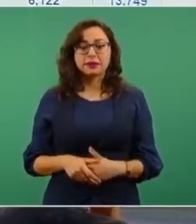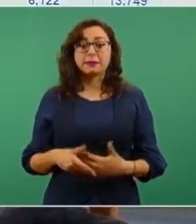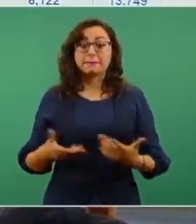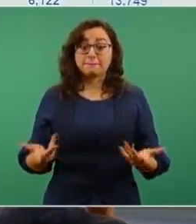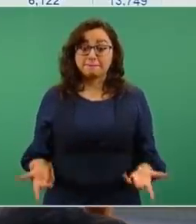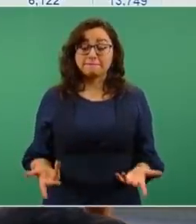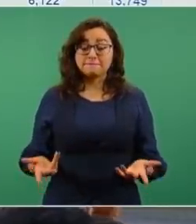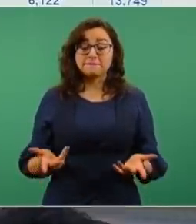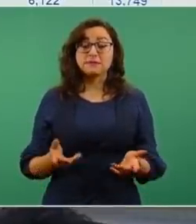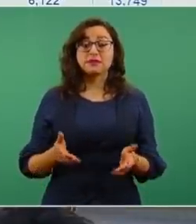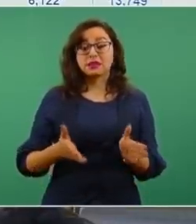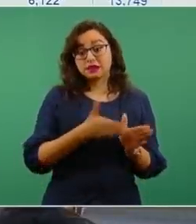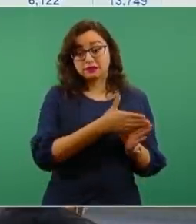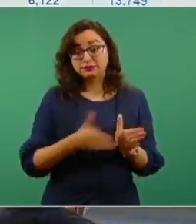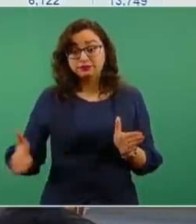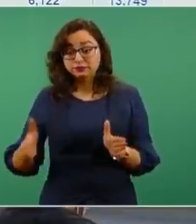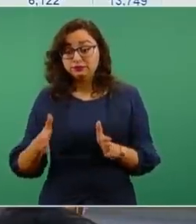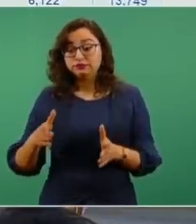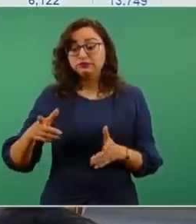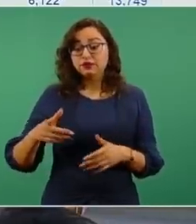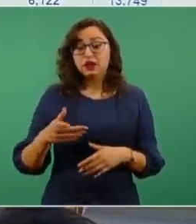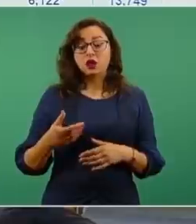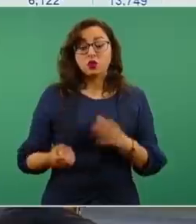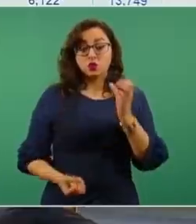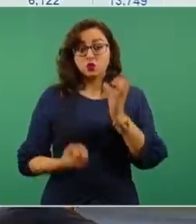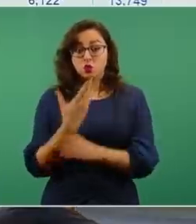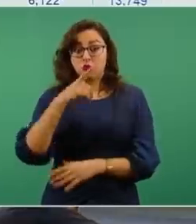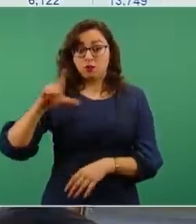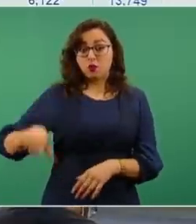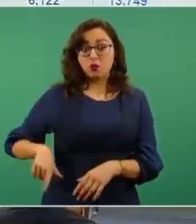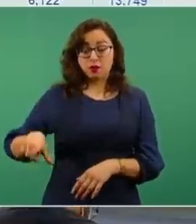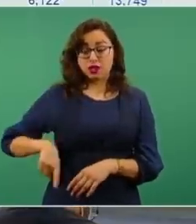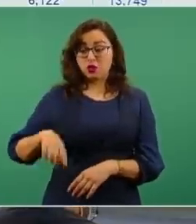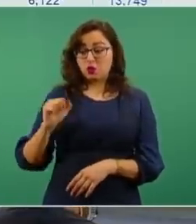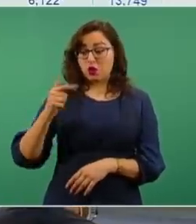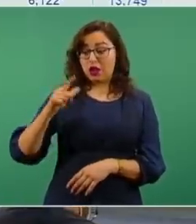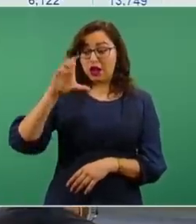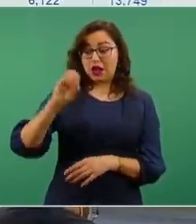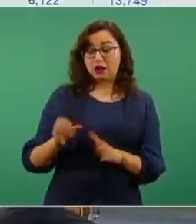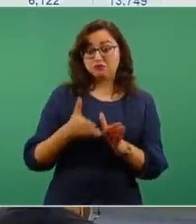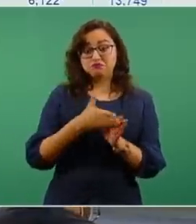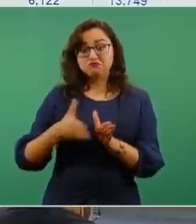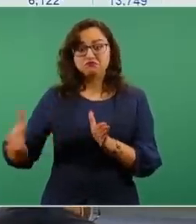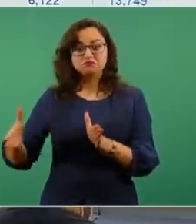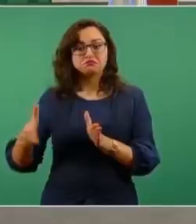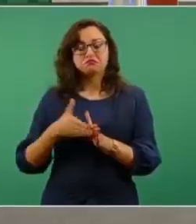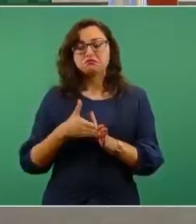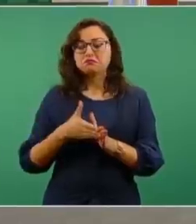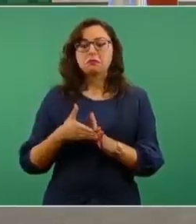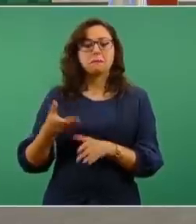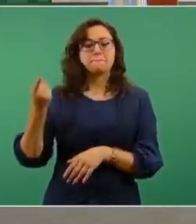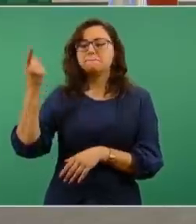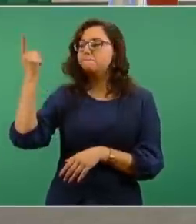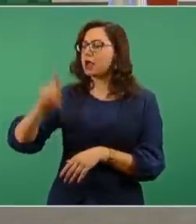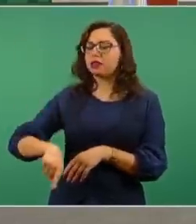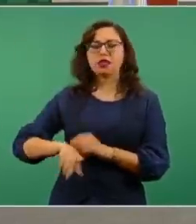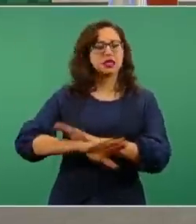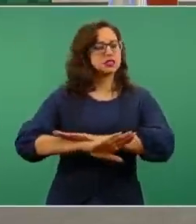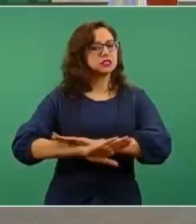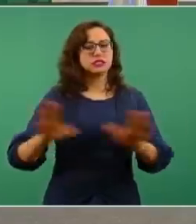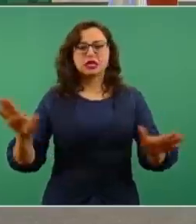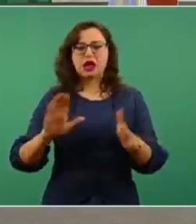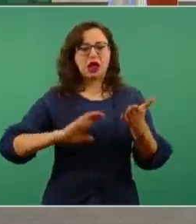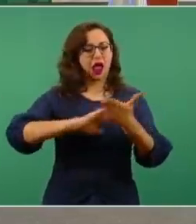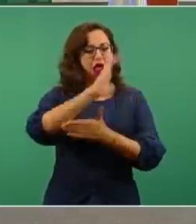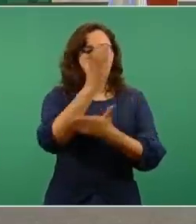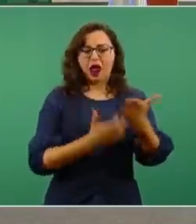administración, el presidente de la República nos instruyó a no pagar penalidades derivadas de este contrato